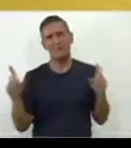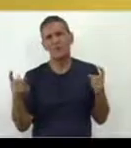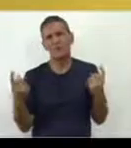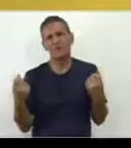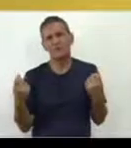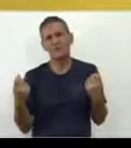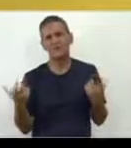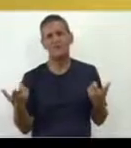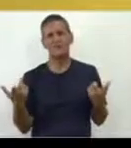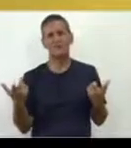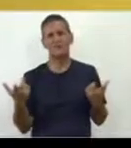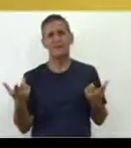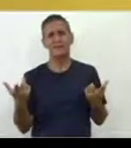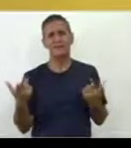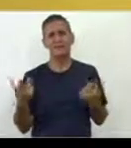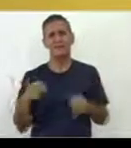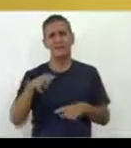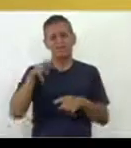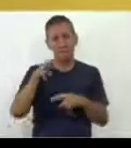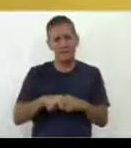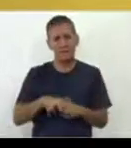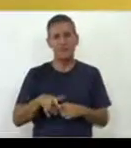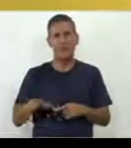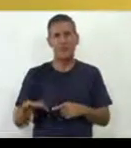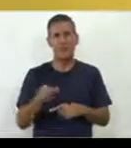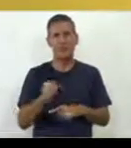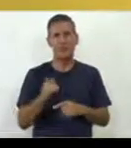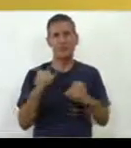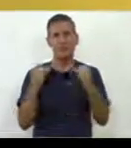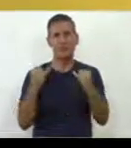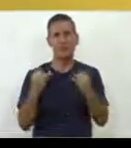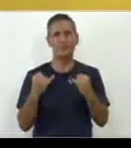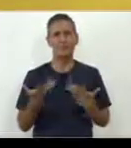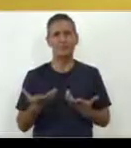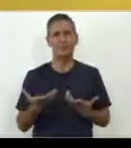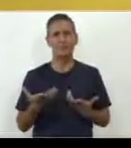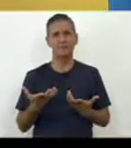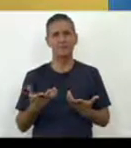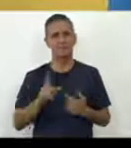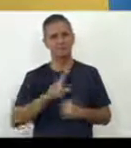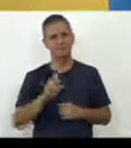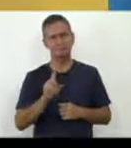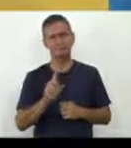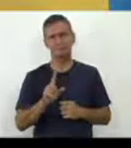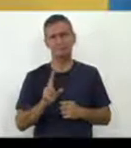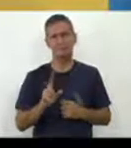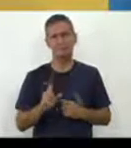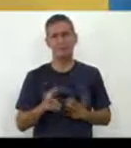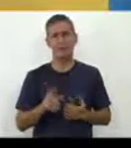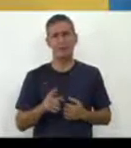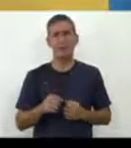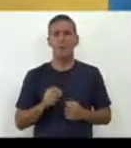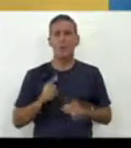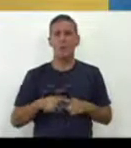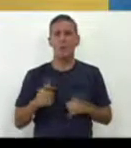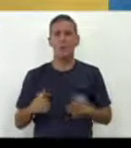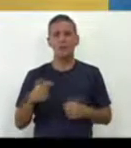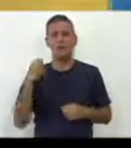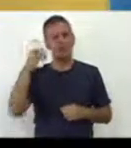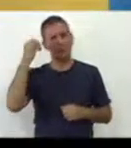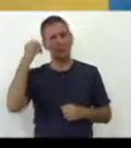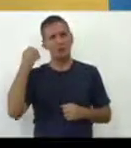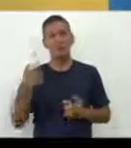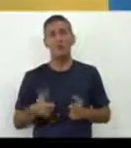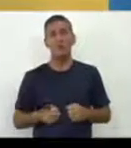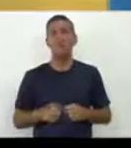someter al niño a toda la información preocupante, por supuesto, que se coloca en estos momentos.